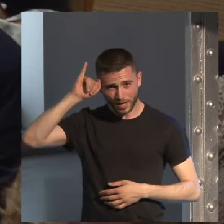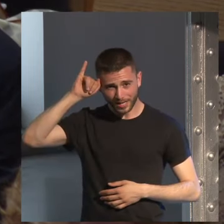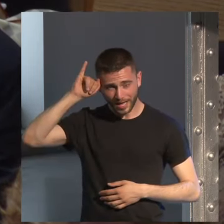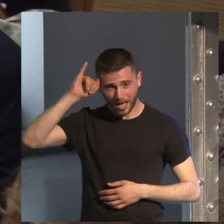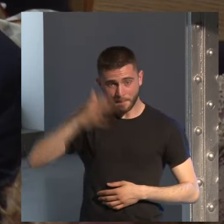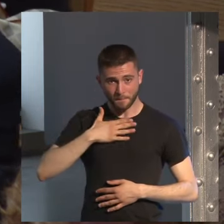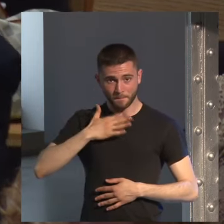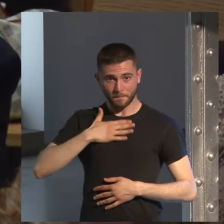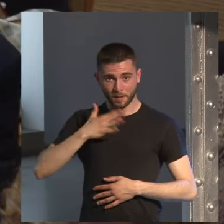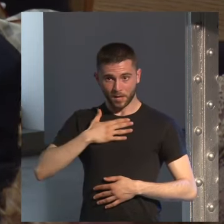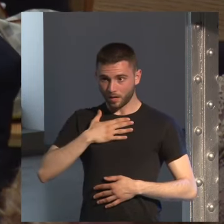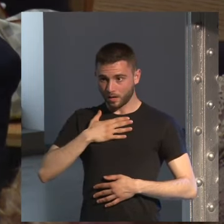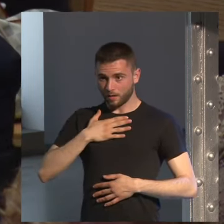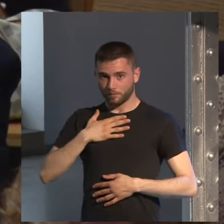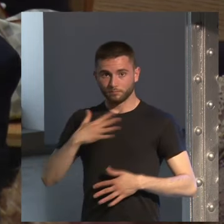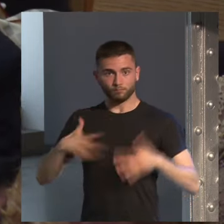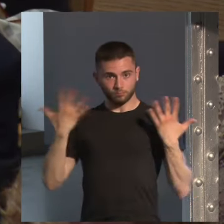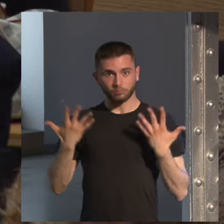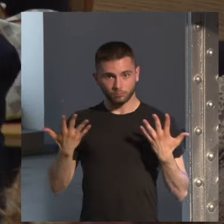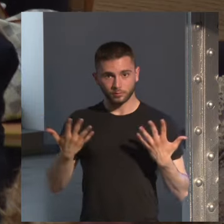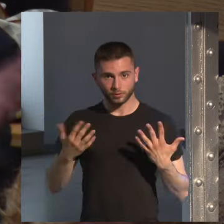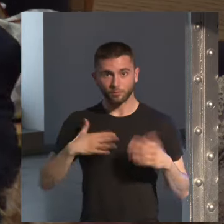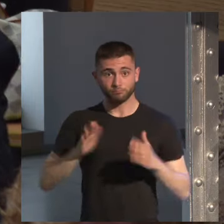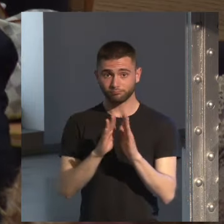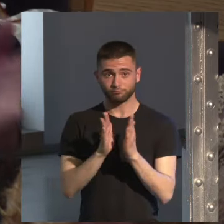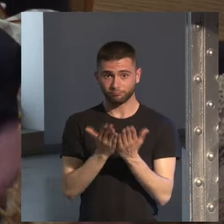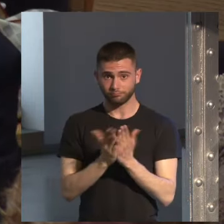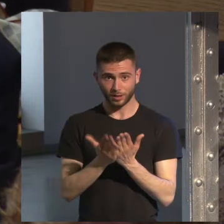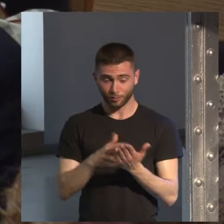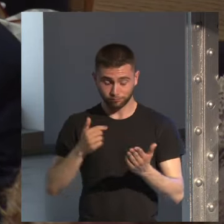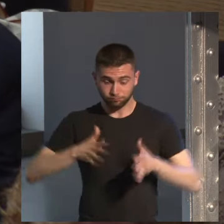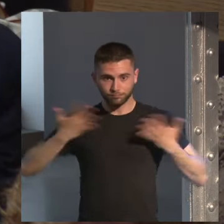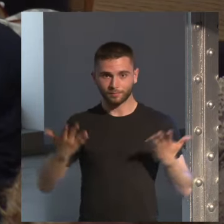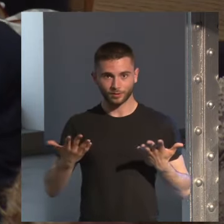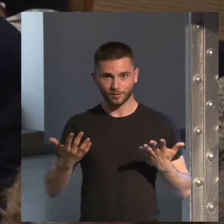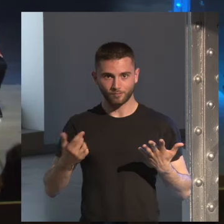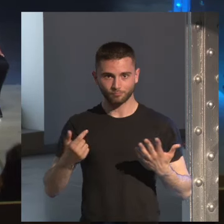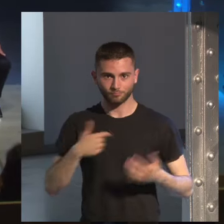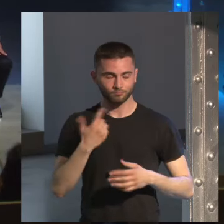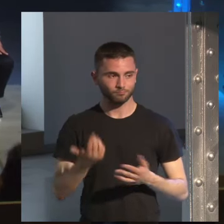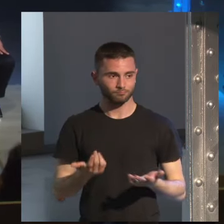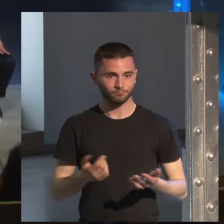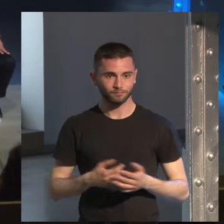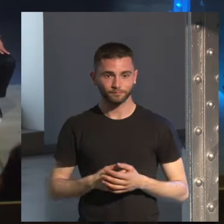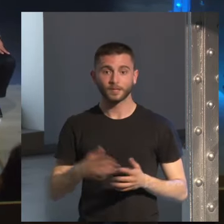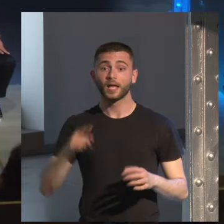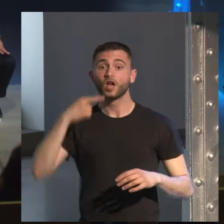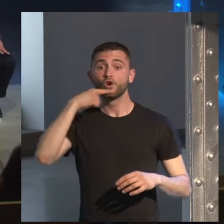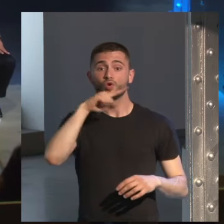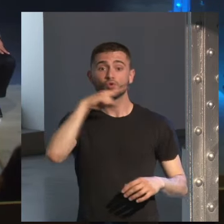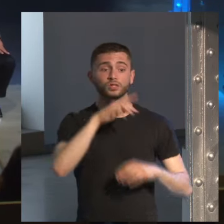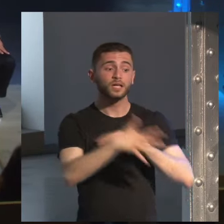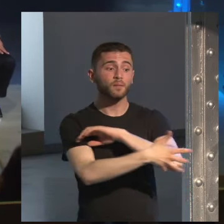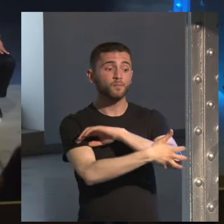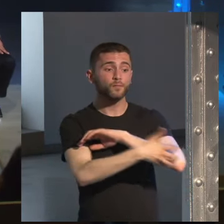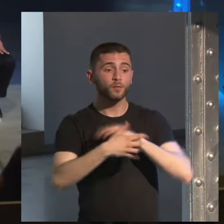para mí me ha impresionado muchísimo vamos tu libro es que me ha impresionado me quedé vamos sacó sacó a Rusia de una